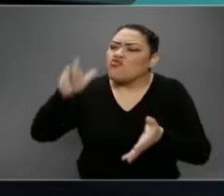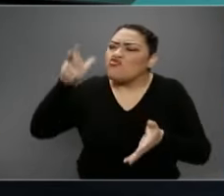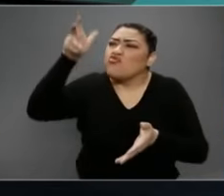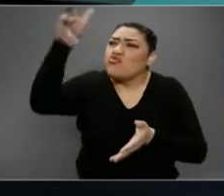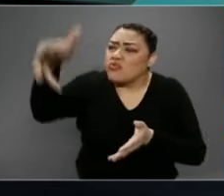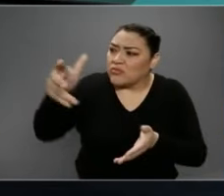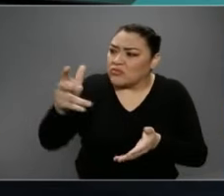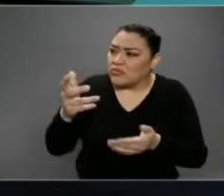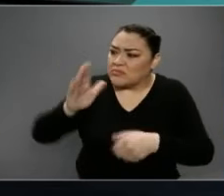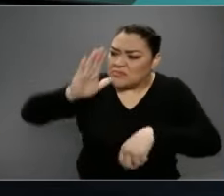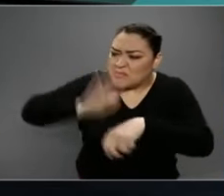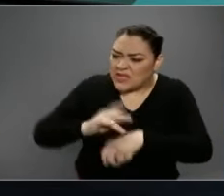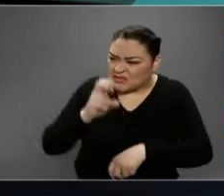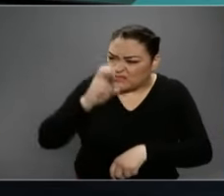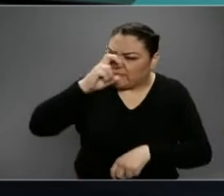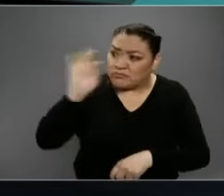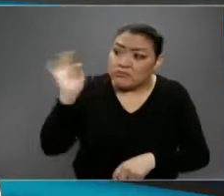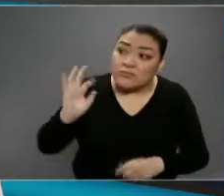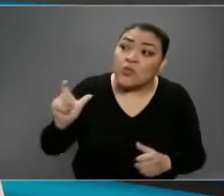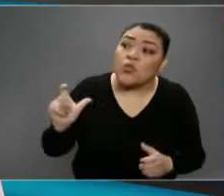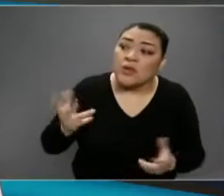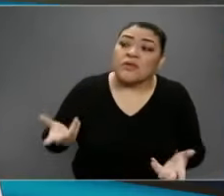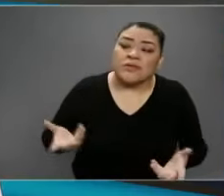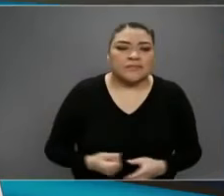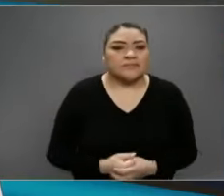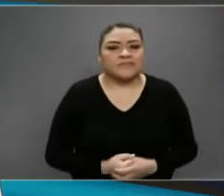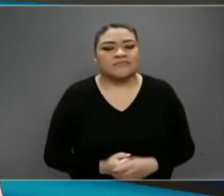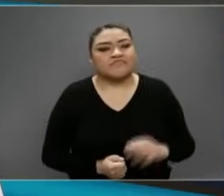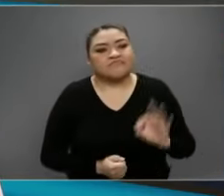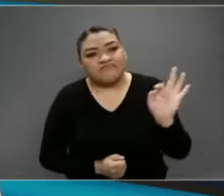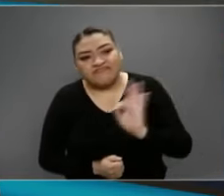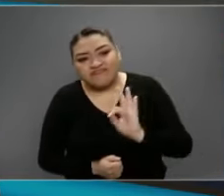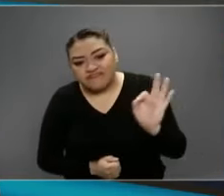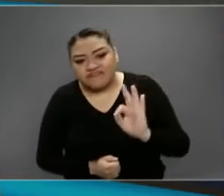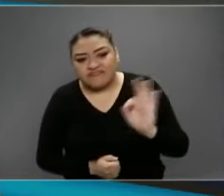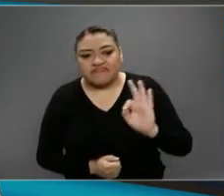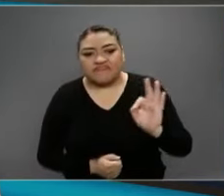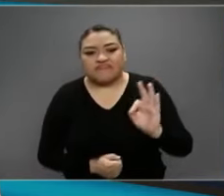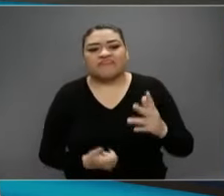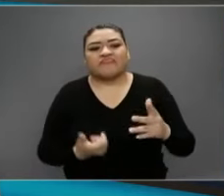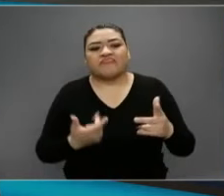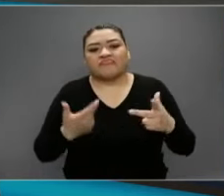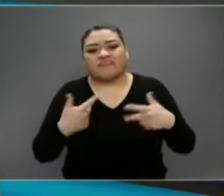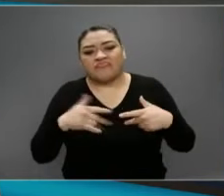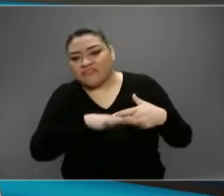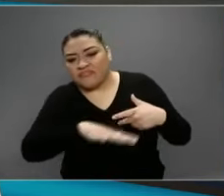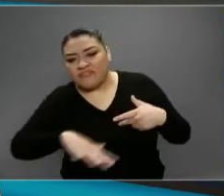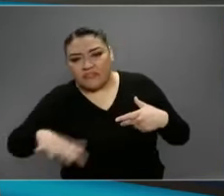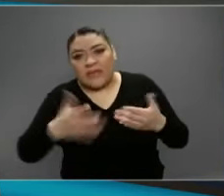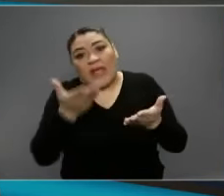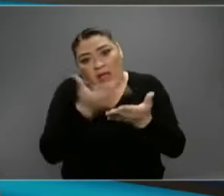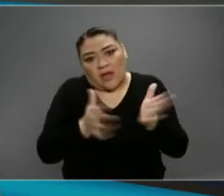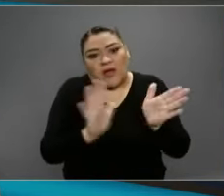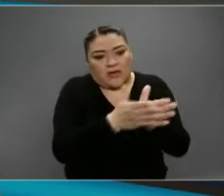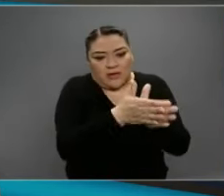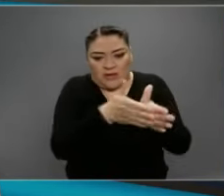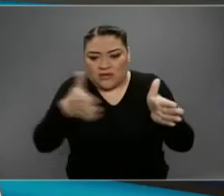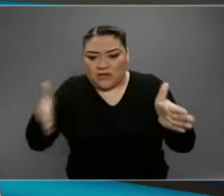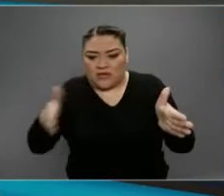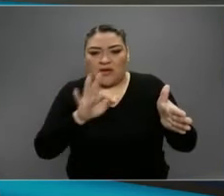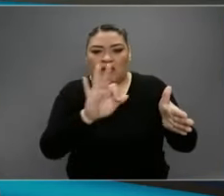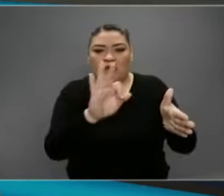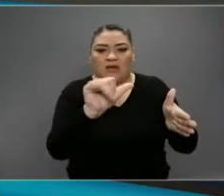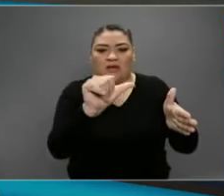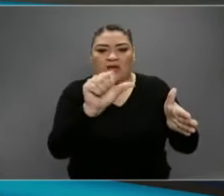dar un paso más? Probablemente en el momento en que en el escenario o fase 3 de la epidemia